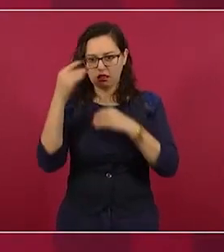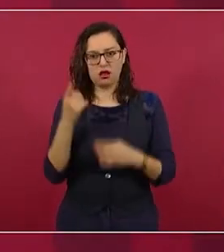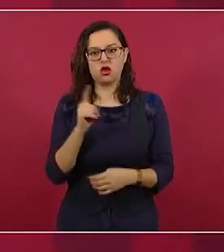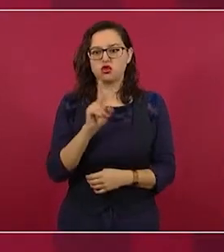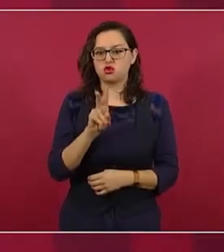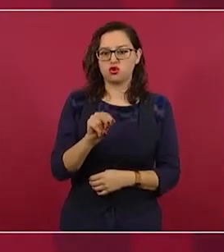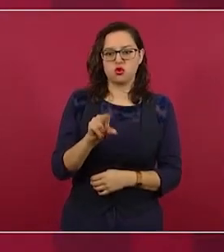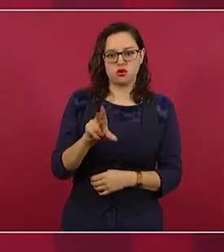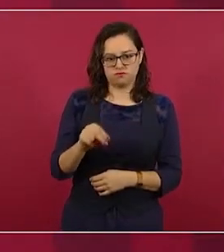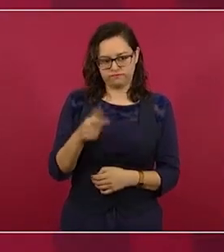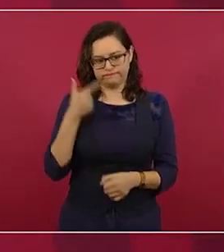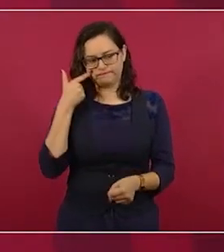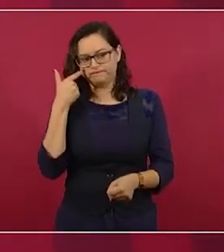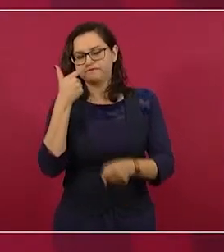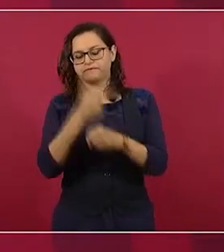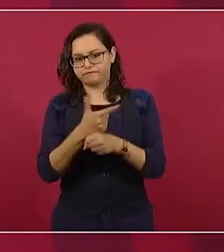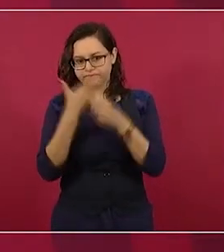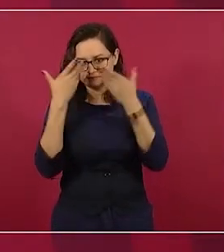Cada vez